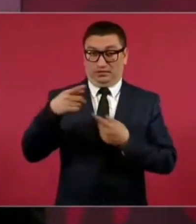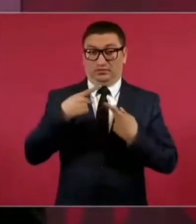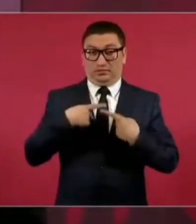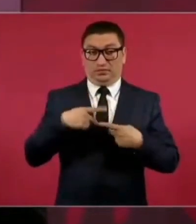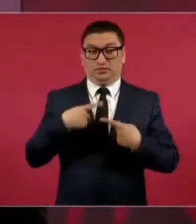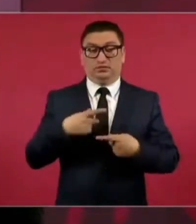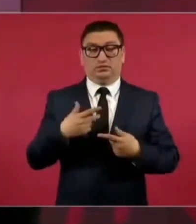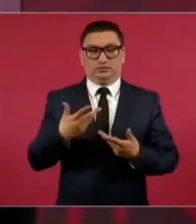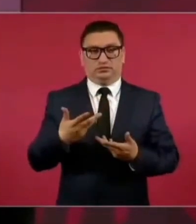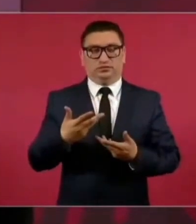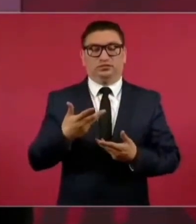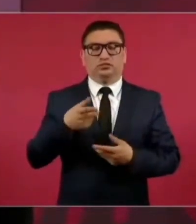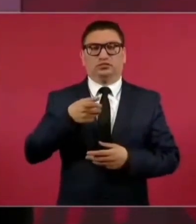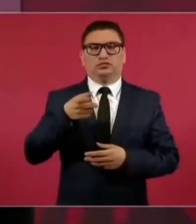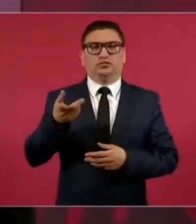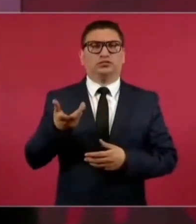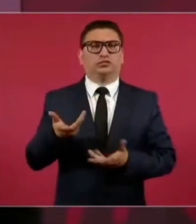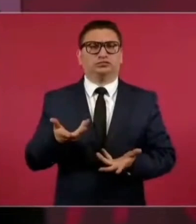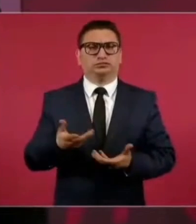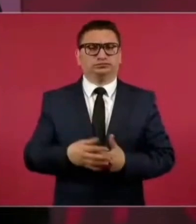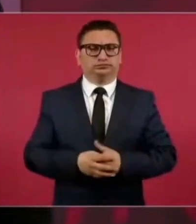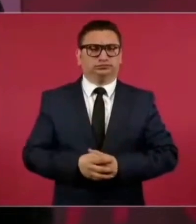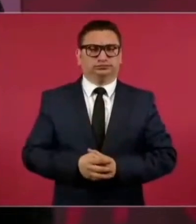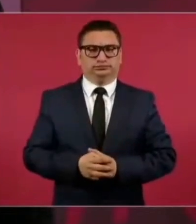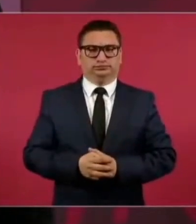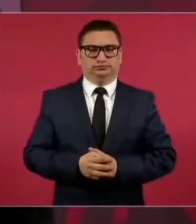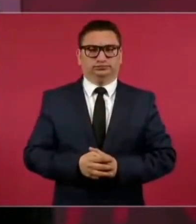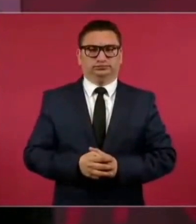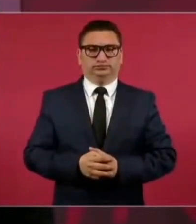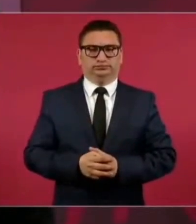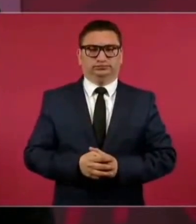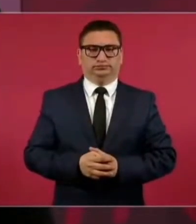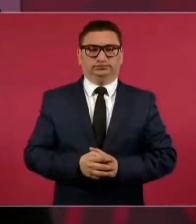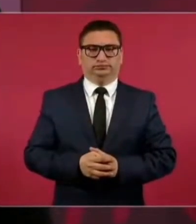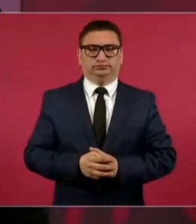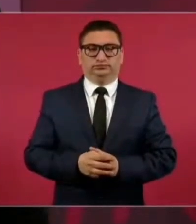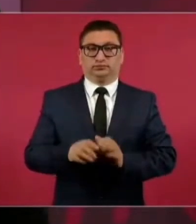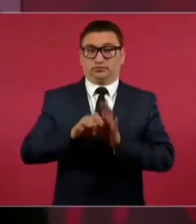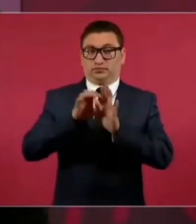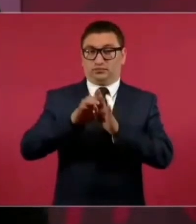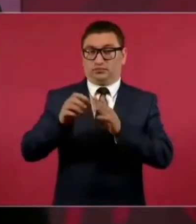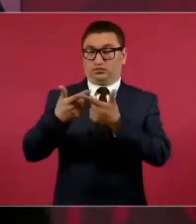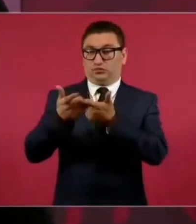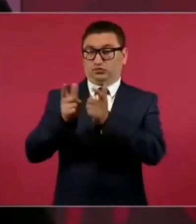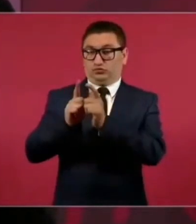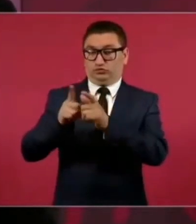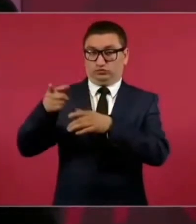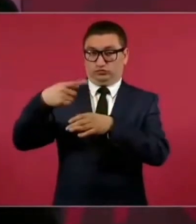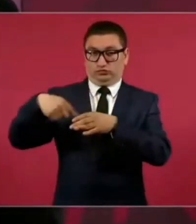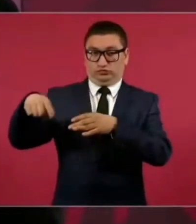los integrantes del Poder Judicial,